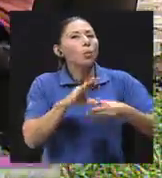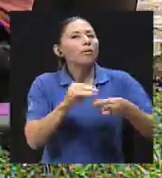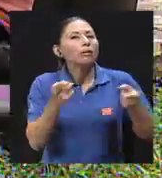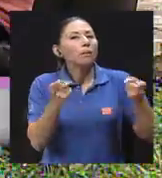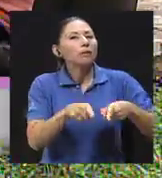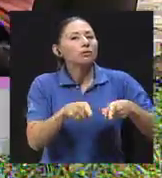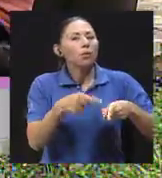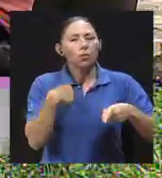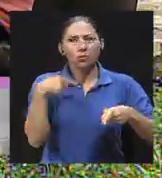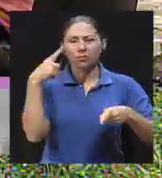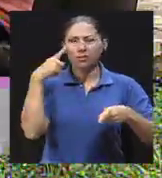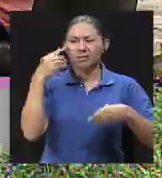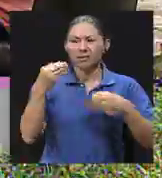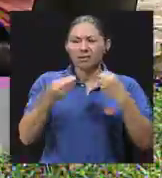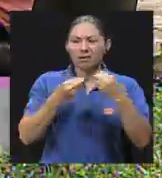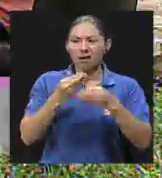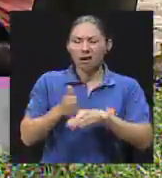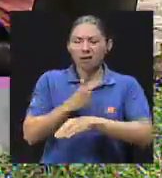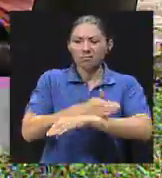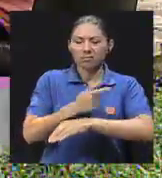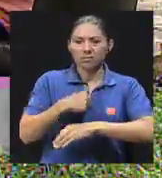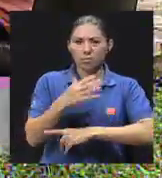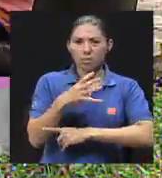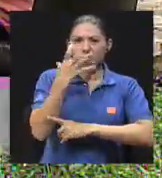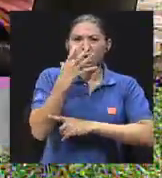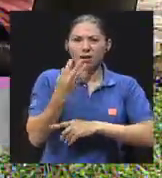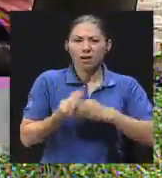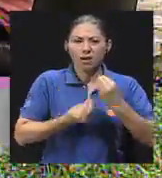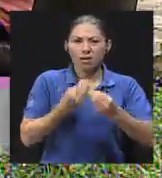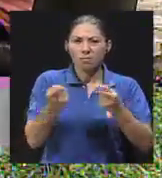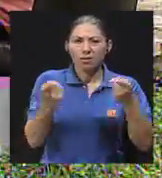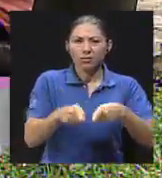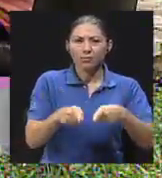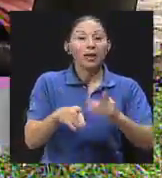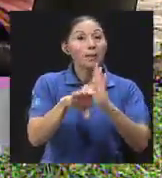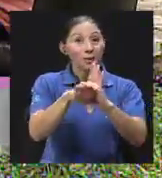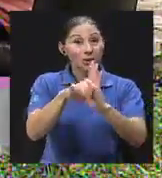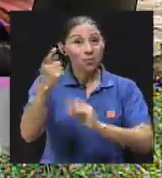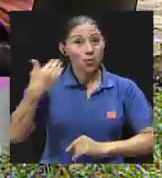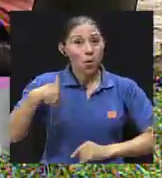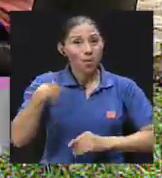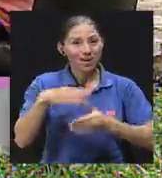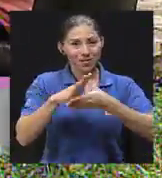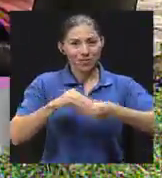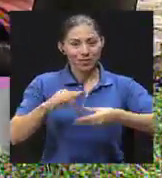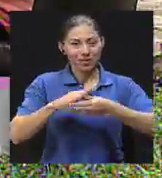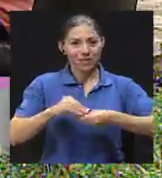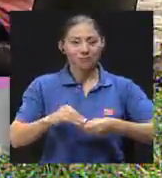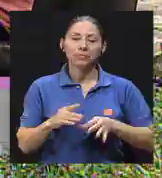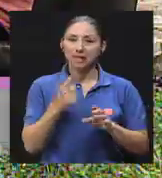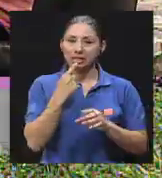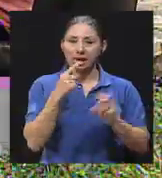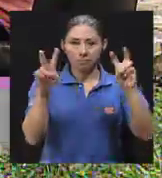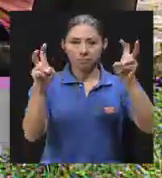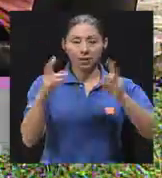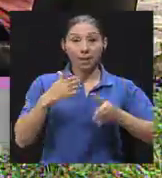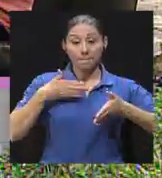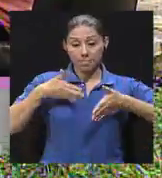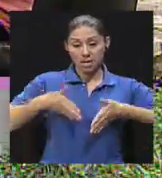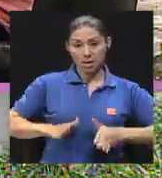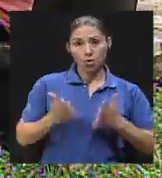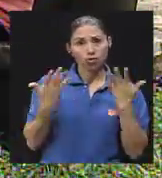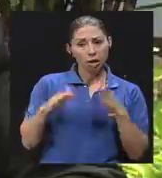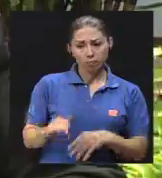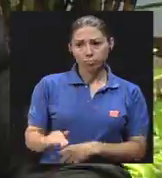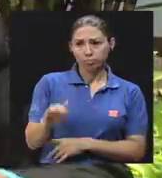cortocircuito y dice, ¿cómo es eso? Entonces, por ejemplo, uno de los hombres nos contaba, mi hijo ya tiene 22